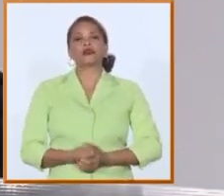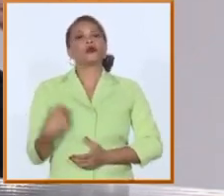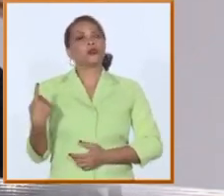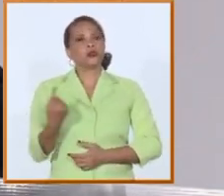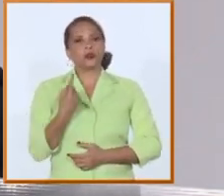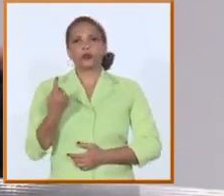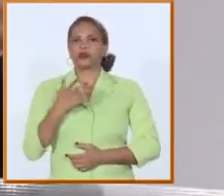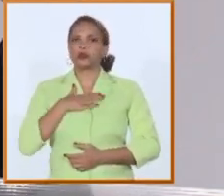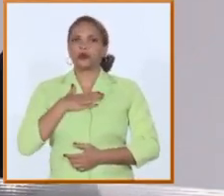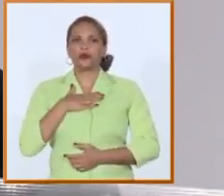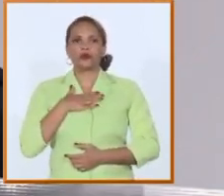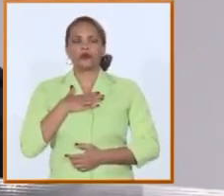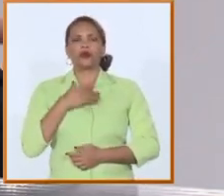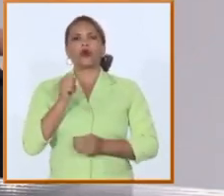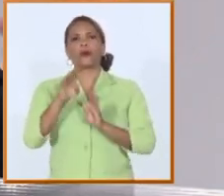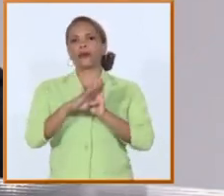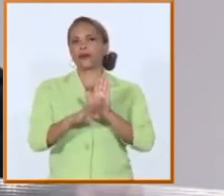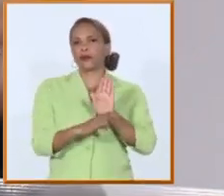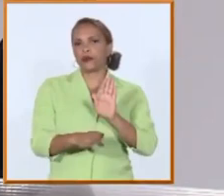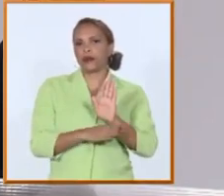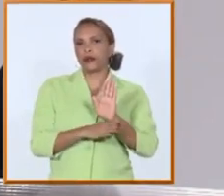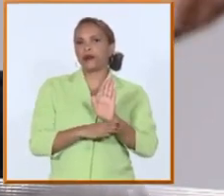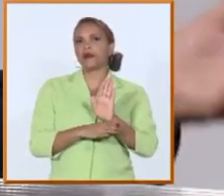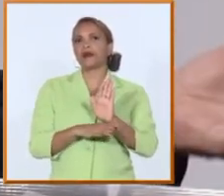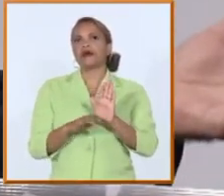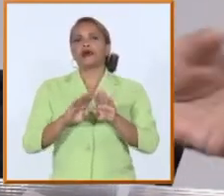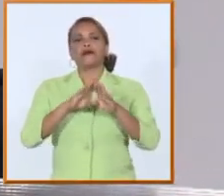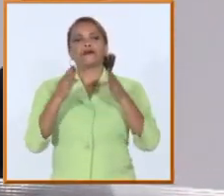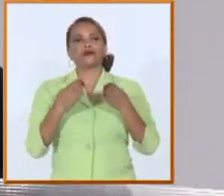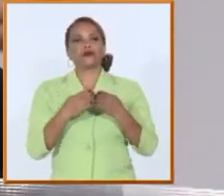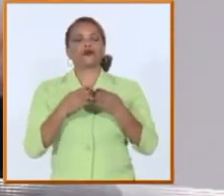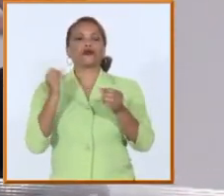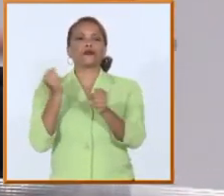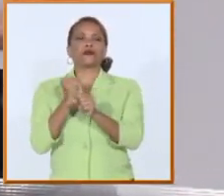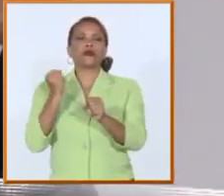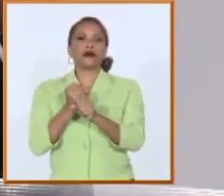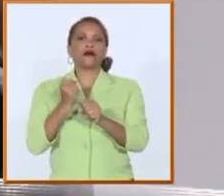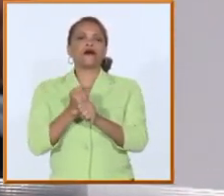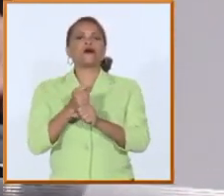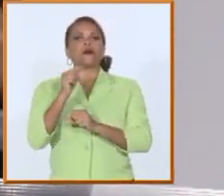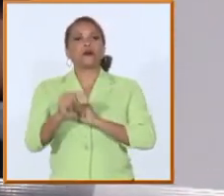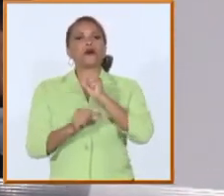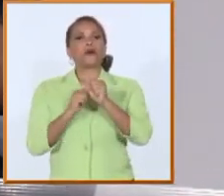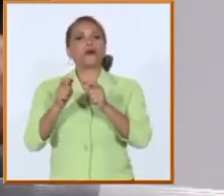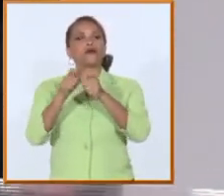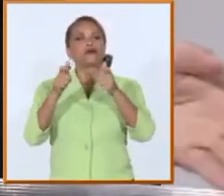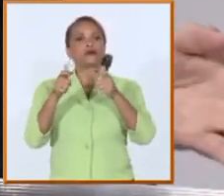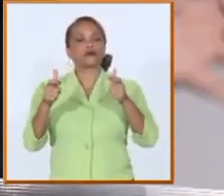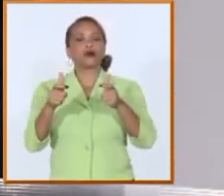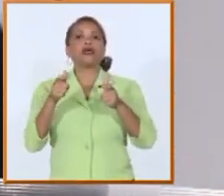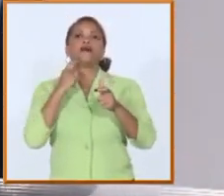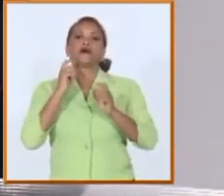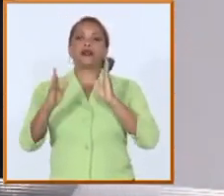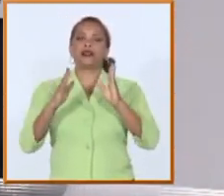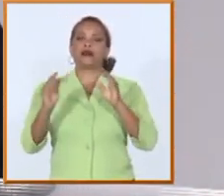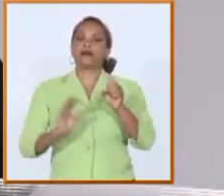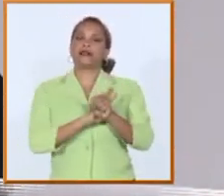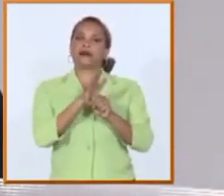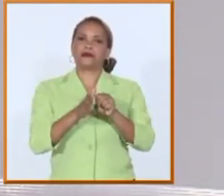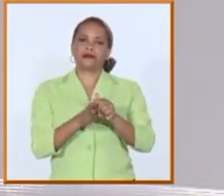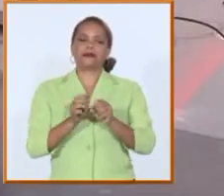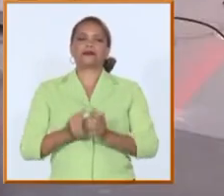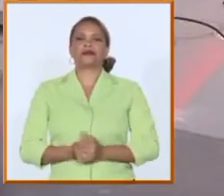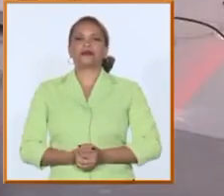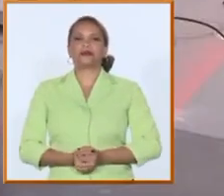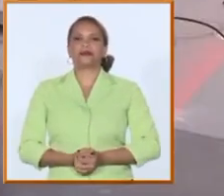nuestros programas nuestras ofertas y nuestro quehacer salió enriquecido de lo positivo que pudimos encontrar en esa